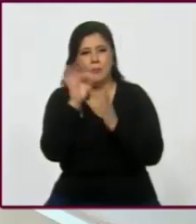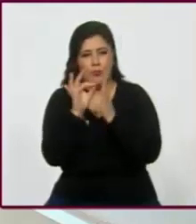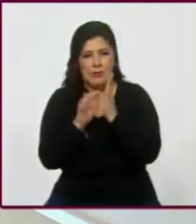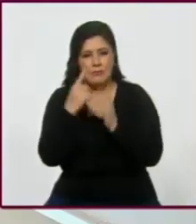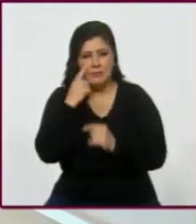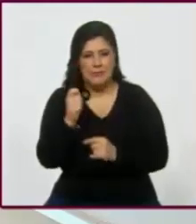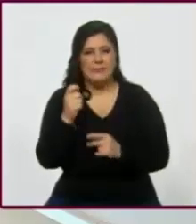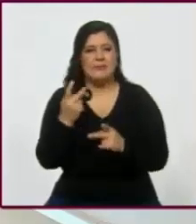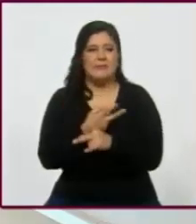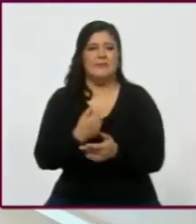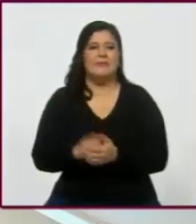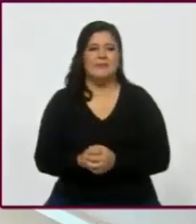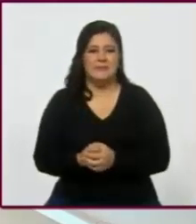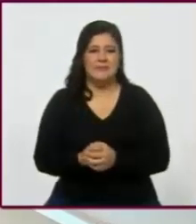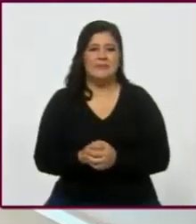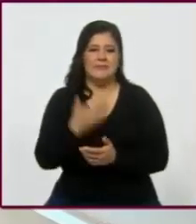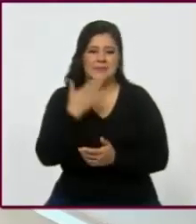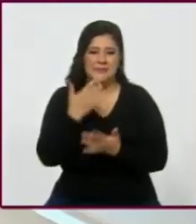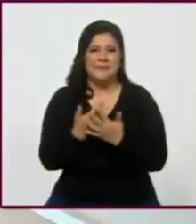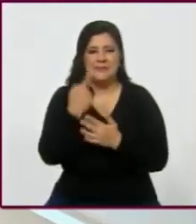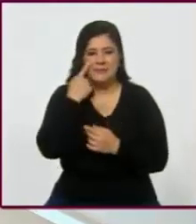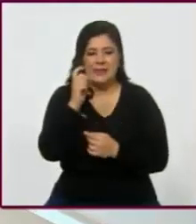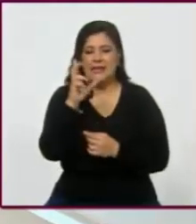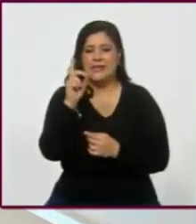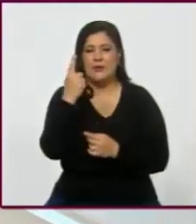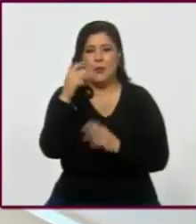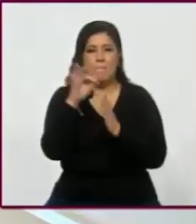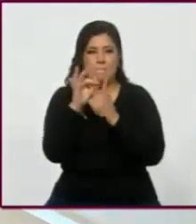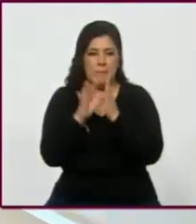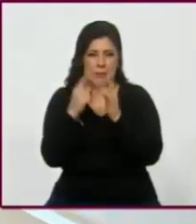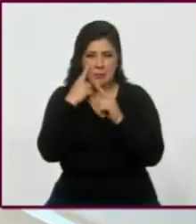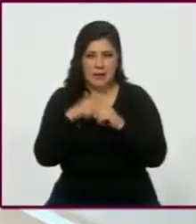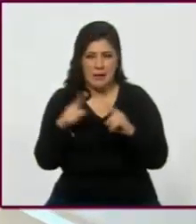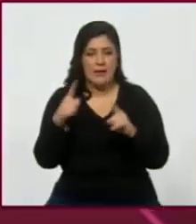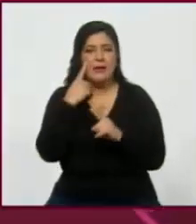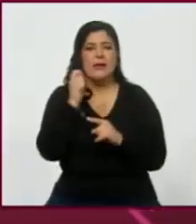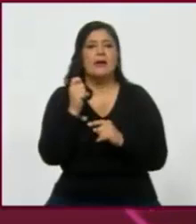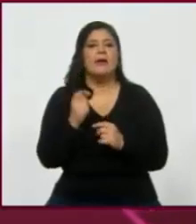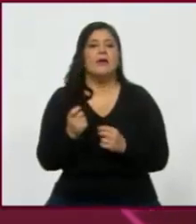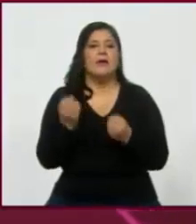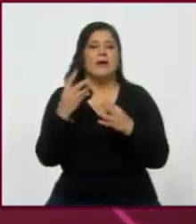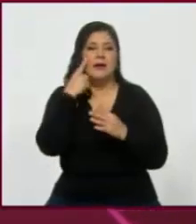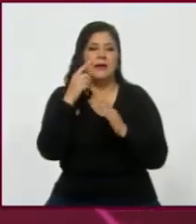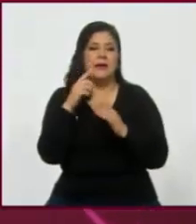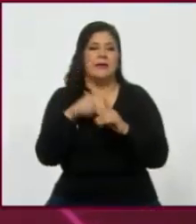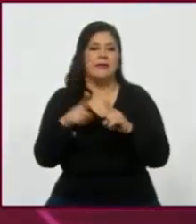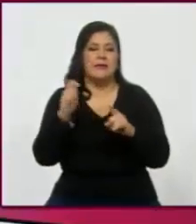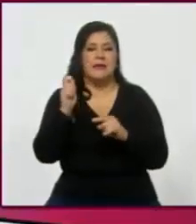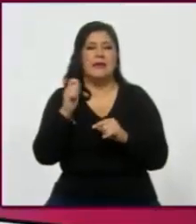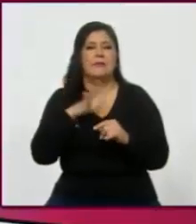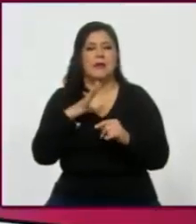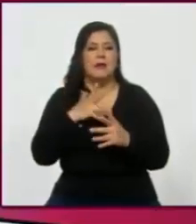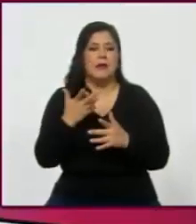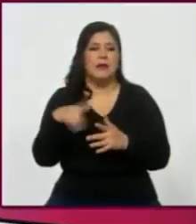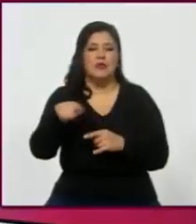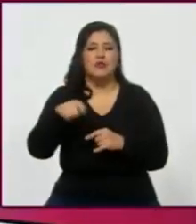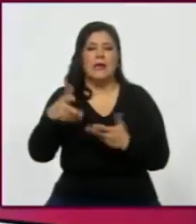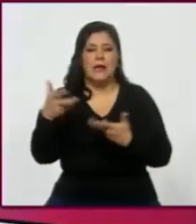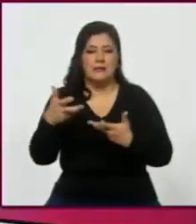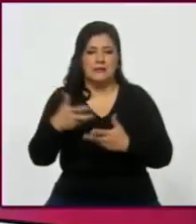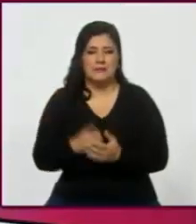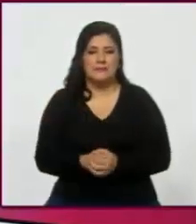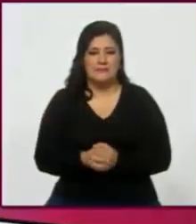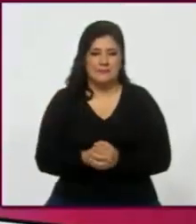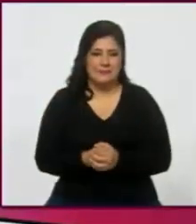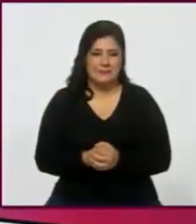mundo queda bien. espérate, espérate, espérate. Tienes una diferencia de 31 puntos. ¿Cuánta fue la diferencia que, en relación a lo que ustedes hicieron? De... De